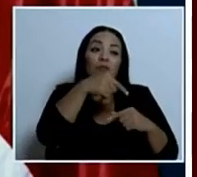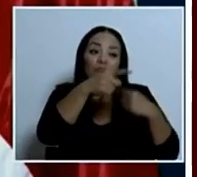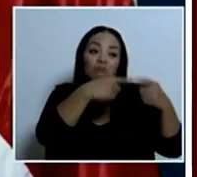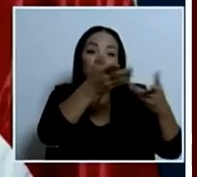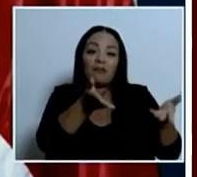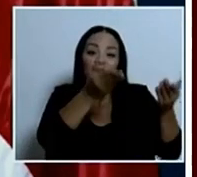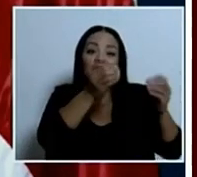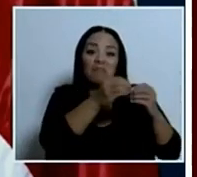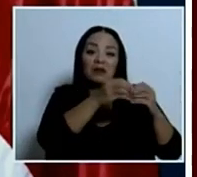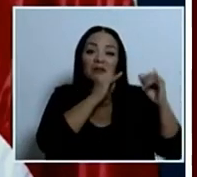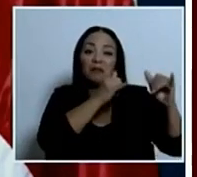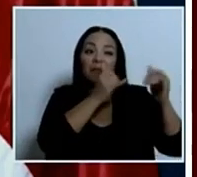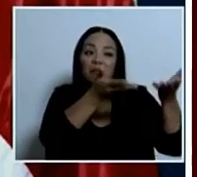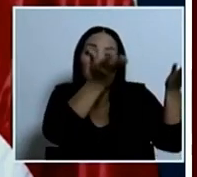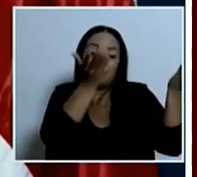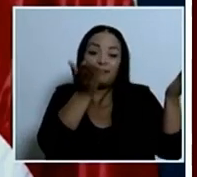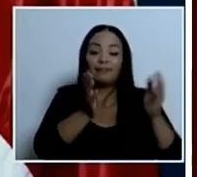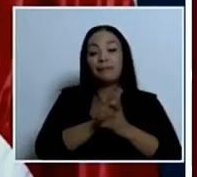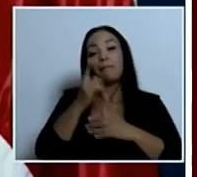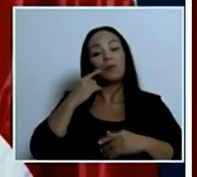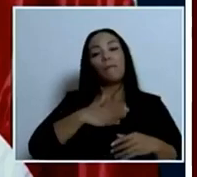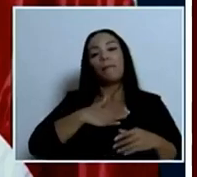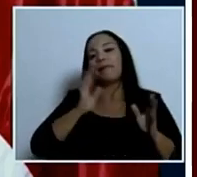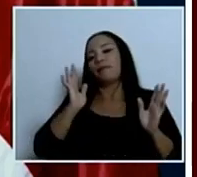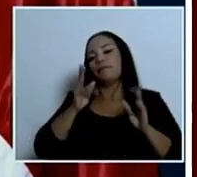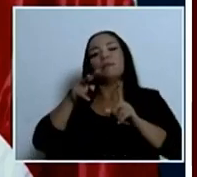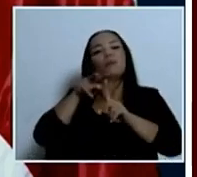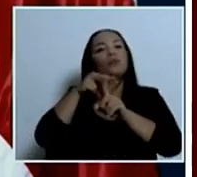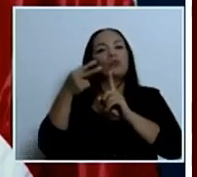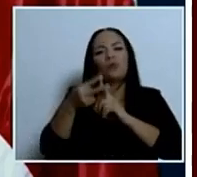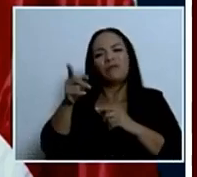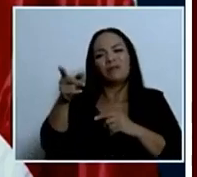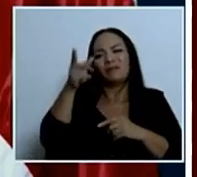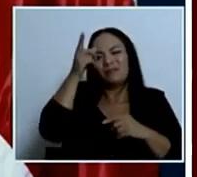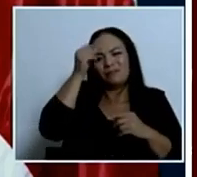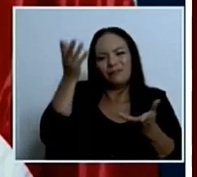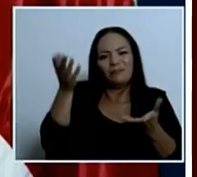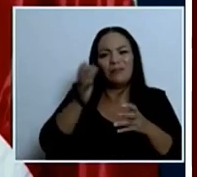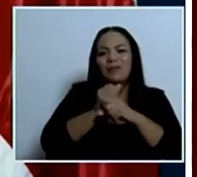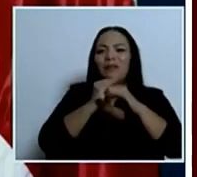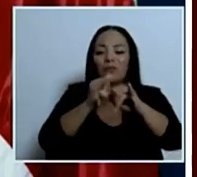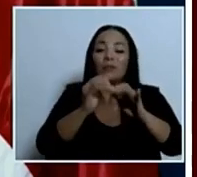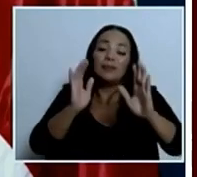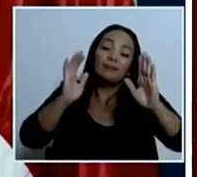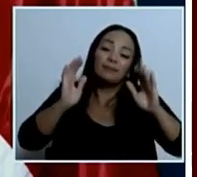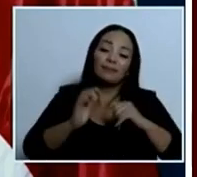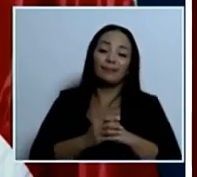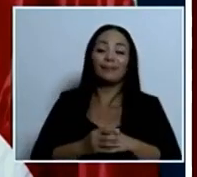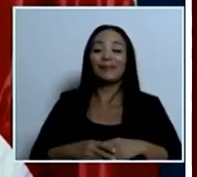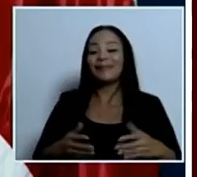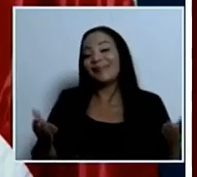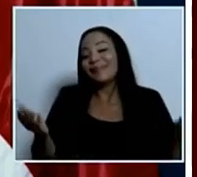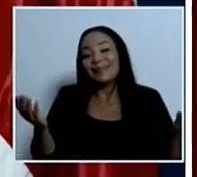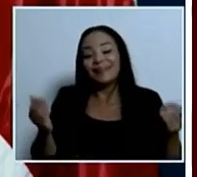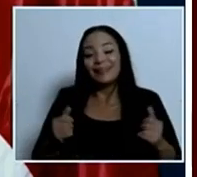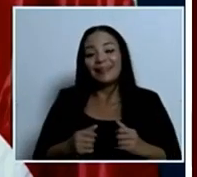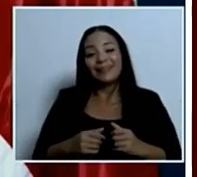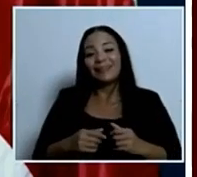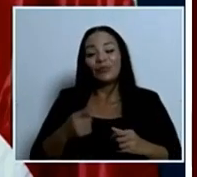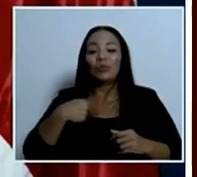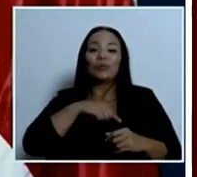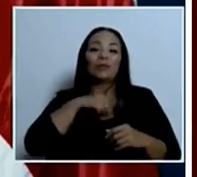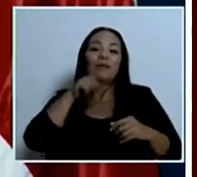es desde mi punto de vista muy respetuoso de tenemos que ir a preparar una ley al Congreso